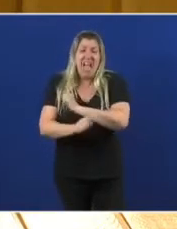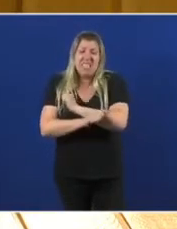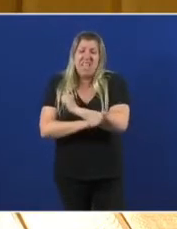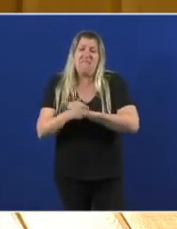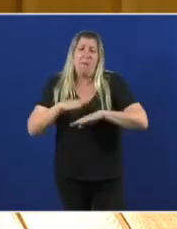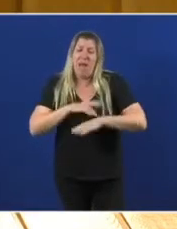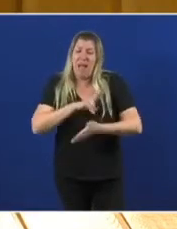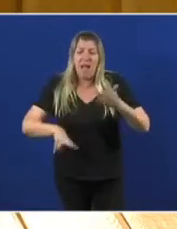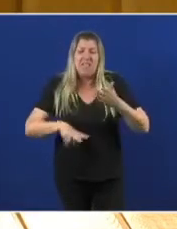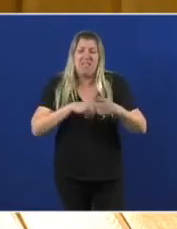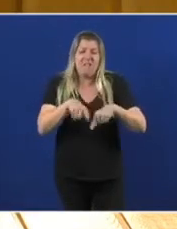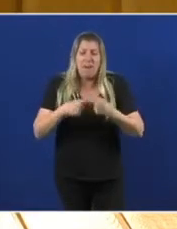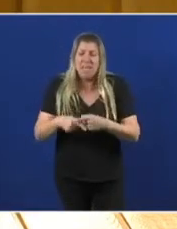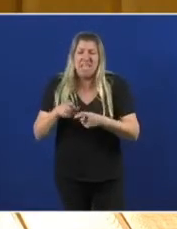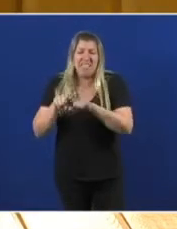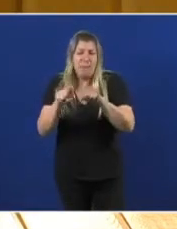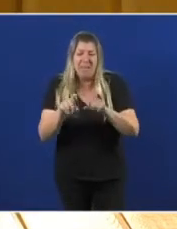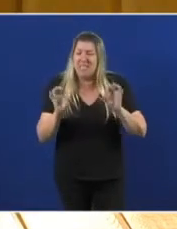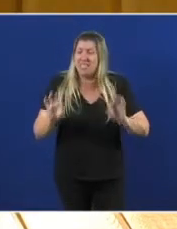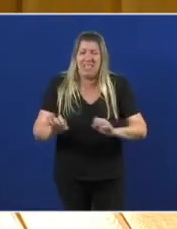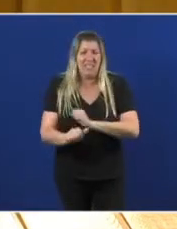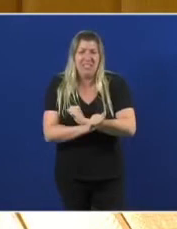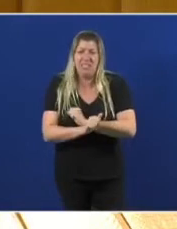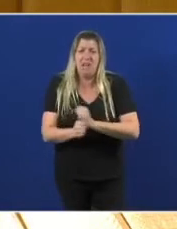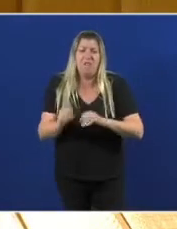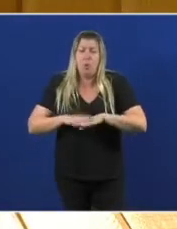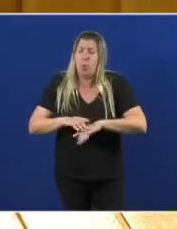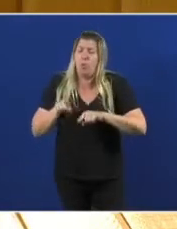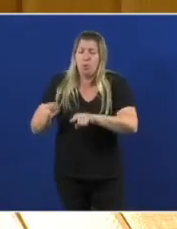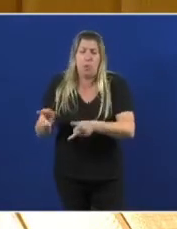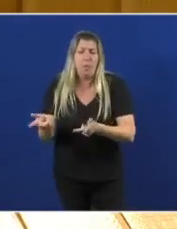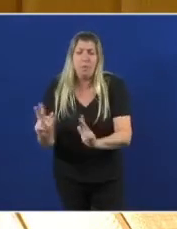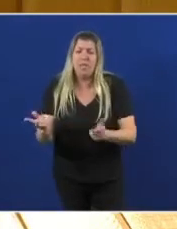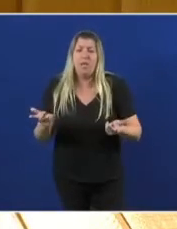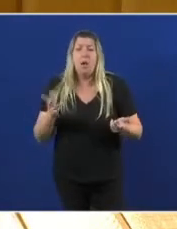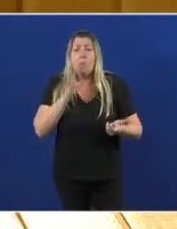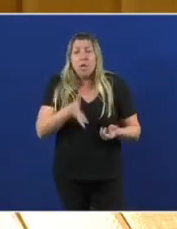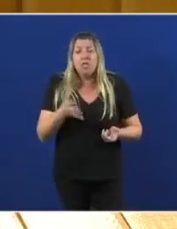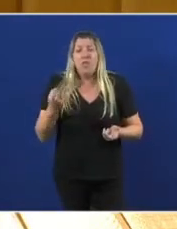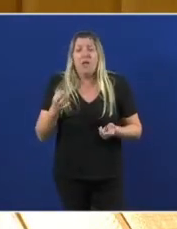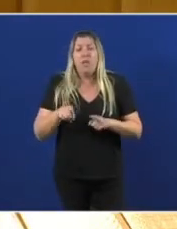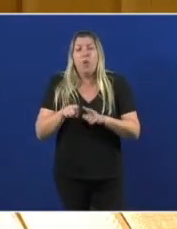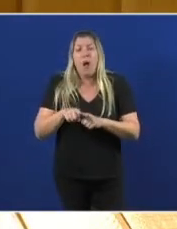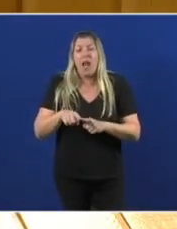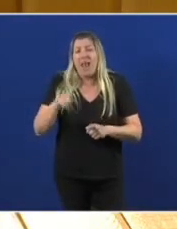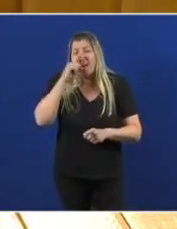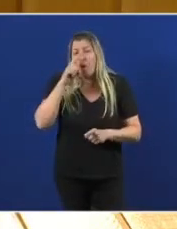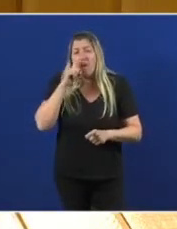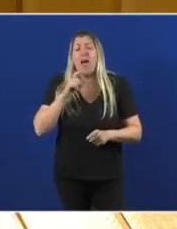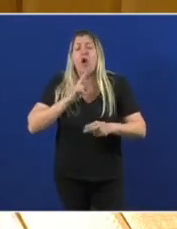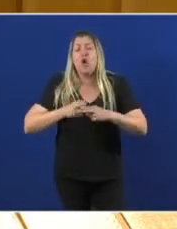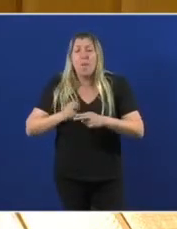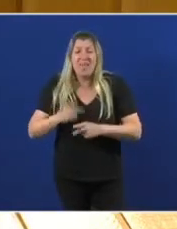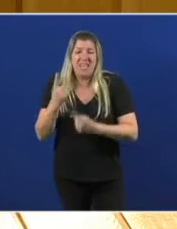e para as familias é pertinente recordar algúns dos nomes que cruzaron esas portas xiratorias nunha lista